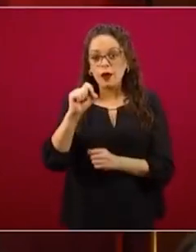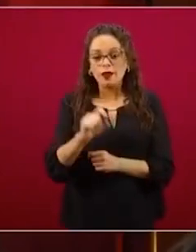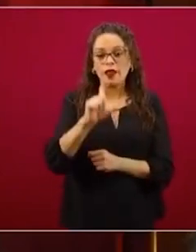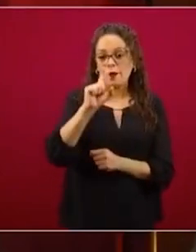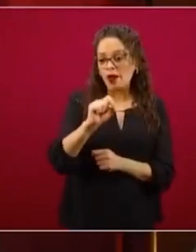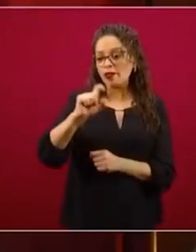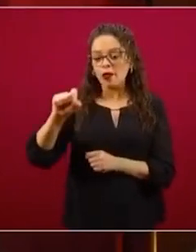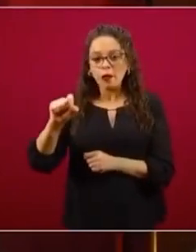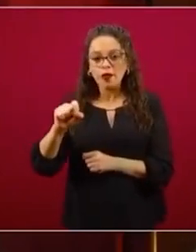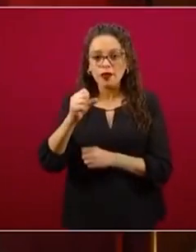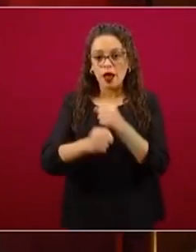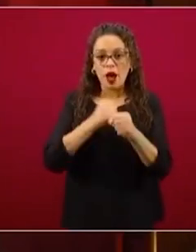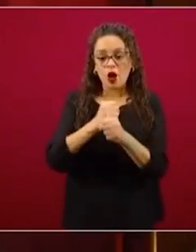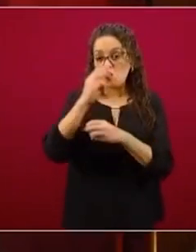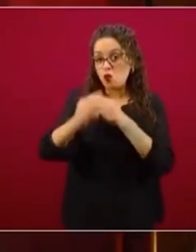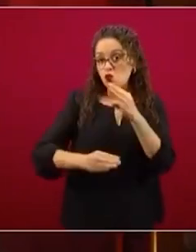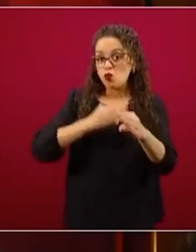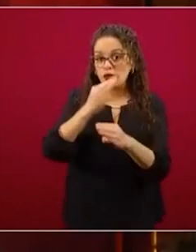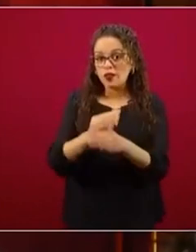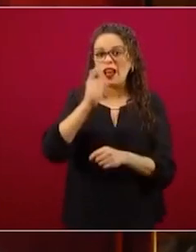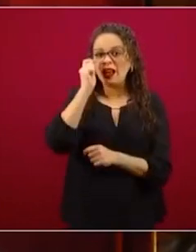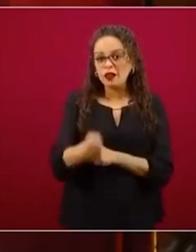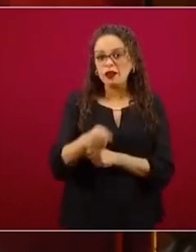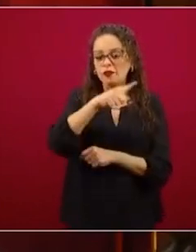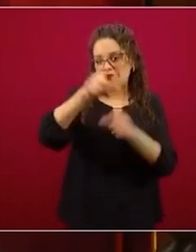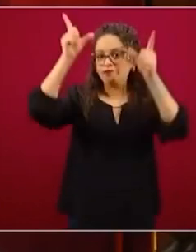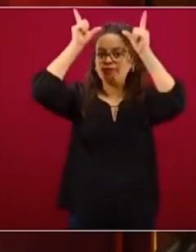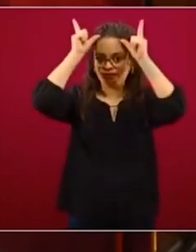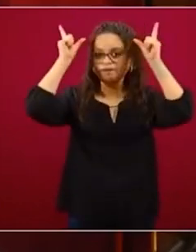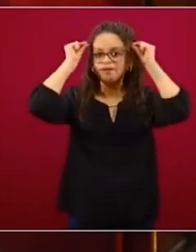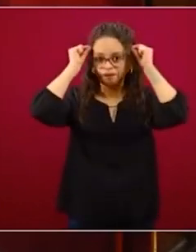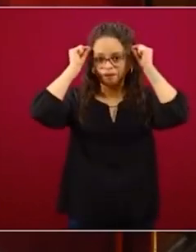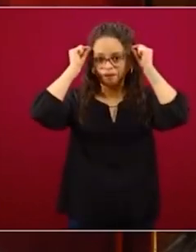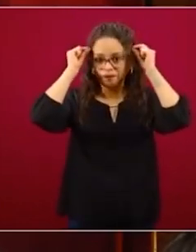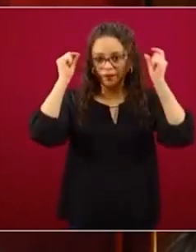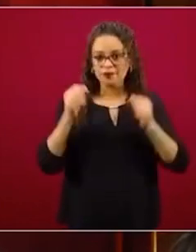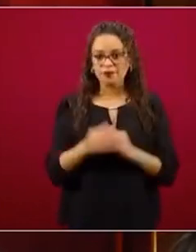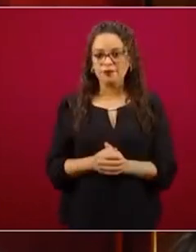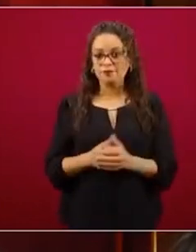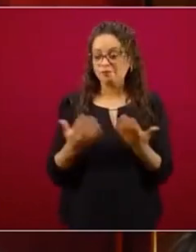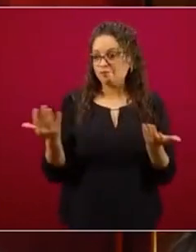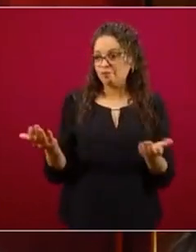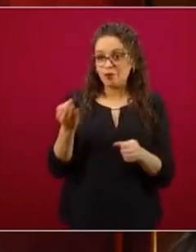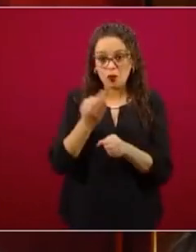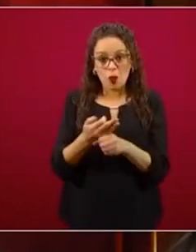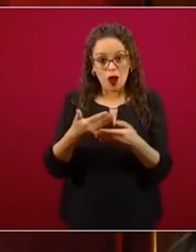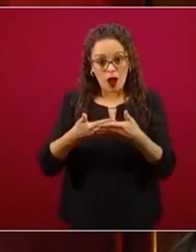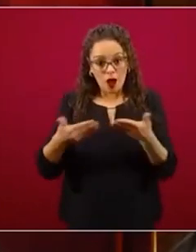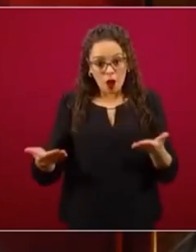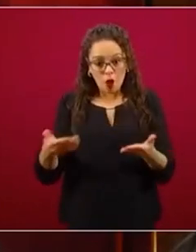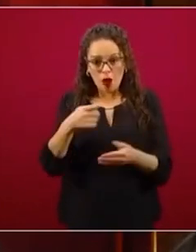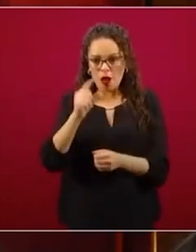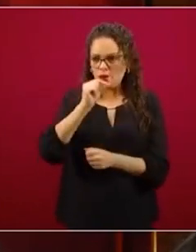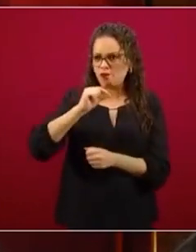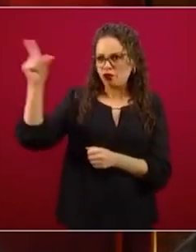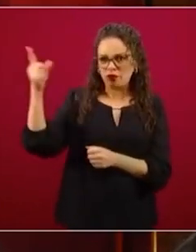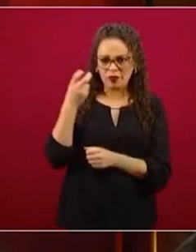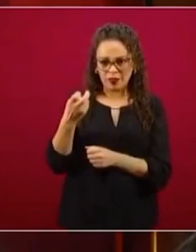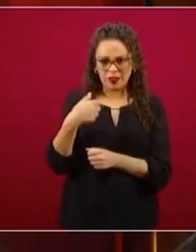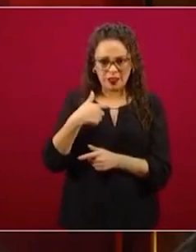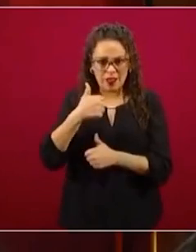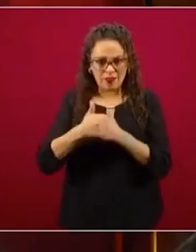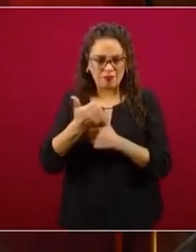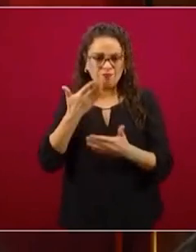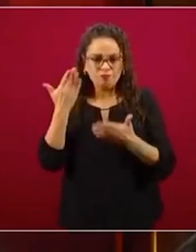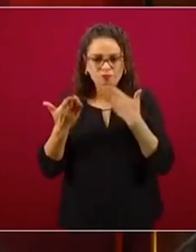enfermera. Y pues jamás nos esperamos que íbamos a estar tan visibles, hablábamos de ser una profesión no tan visible para